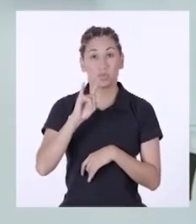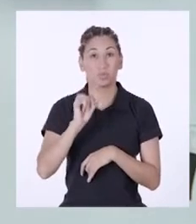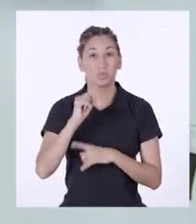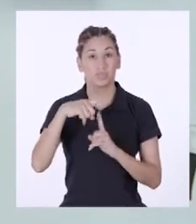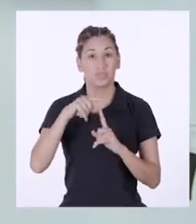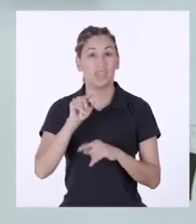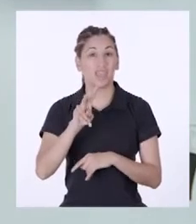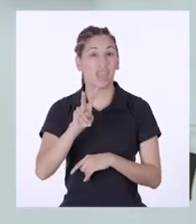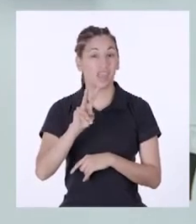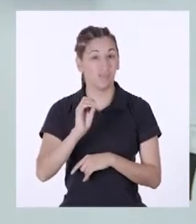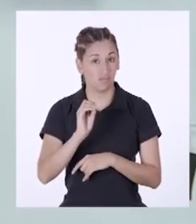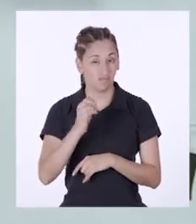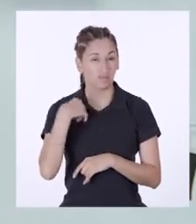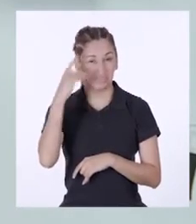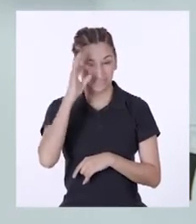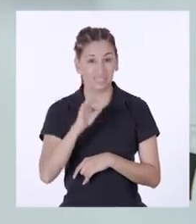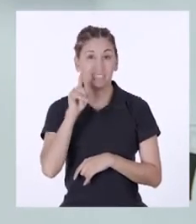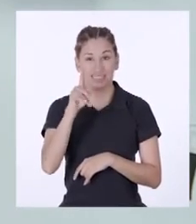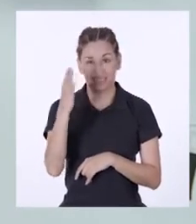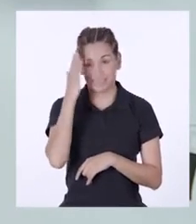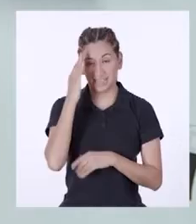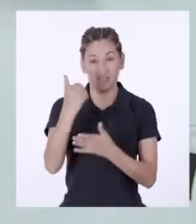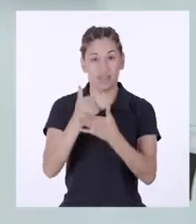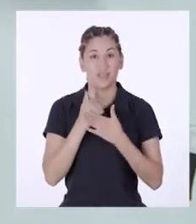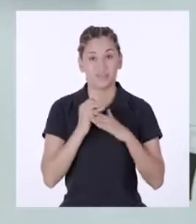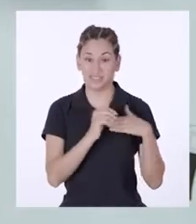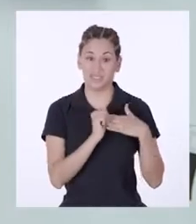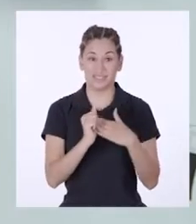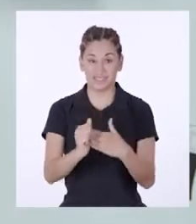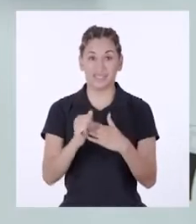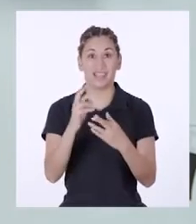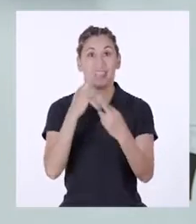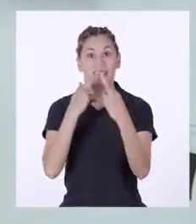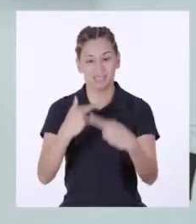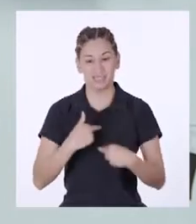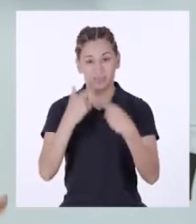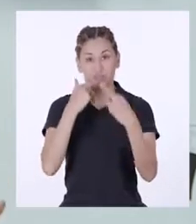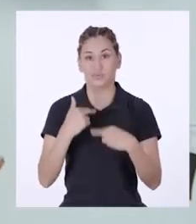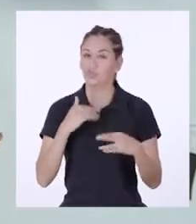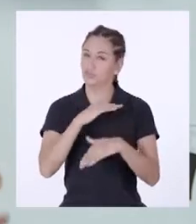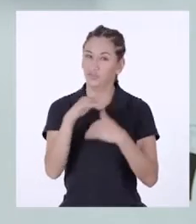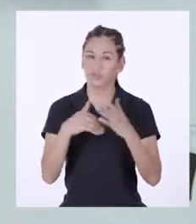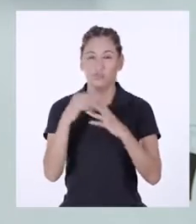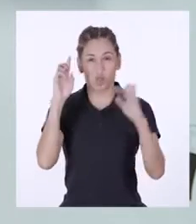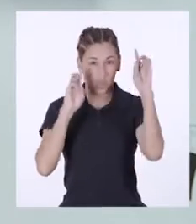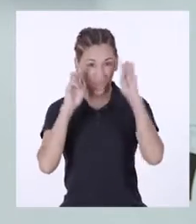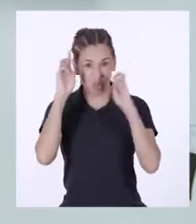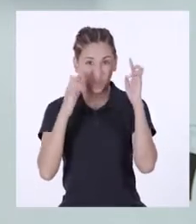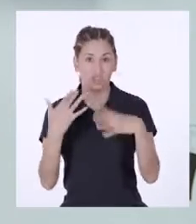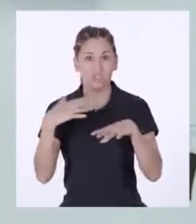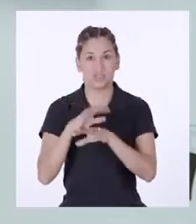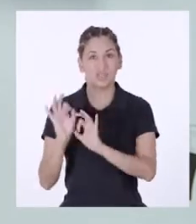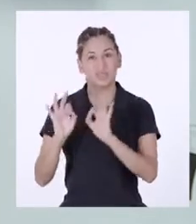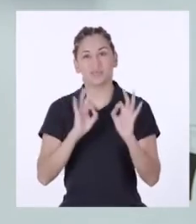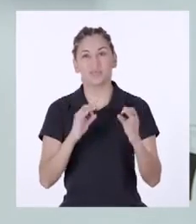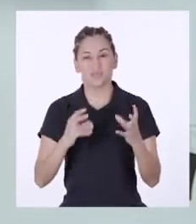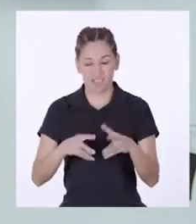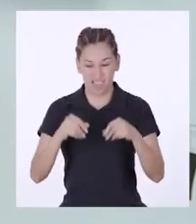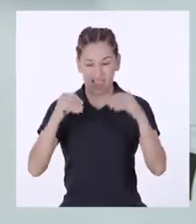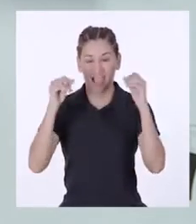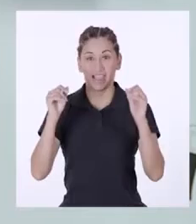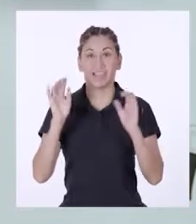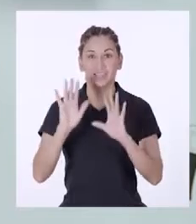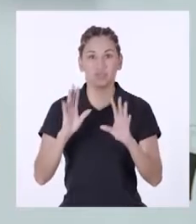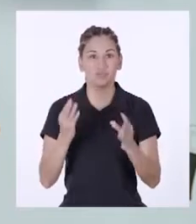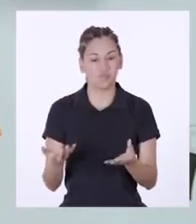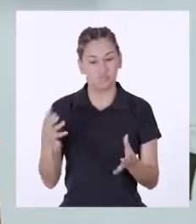Estoy segura de que él sabrá guiarnos a las respuestas de todas las dudas que nos quedan respecto al compostaje y